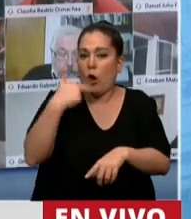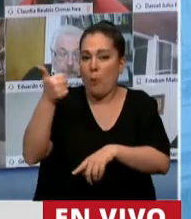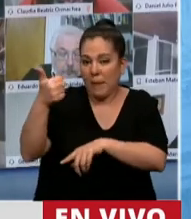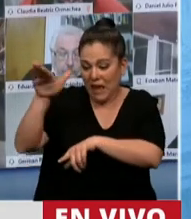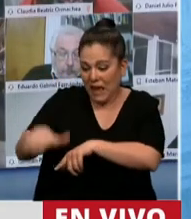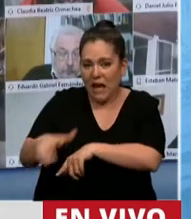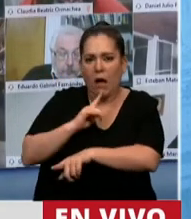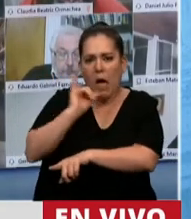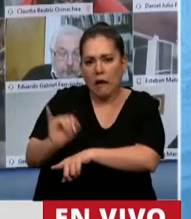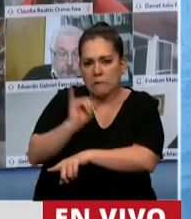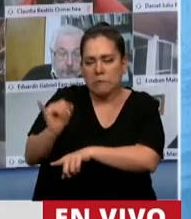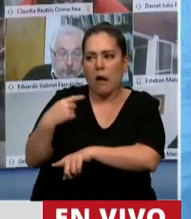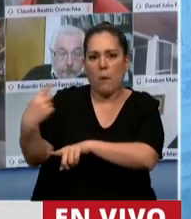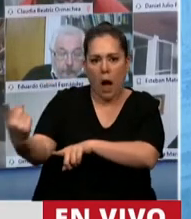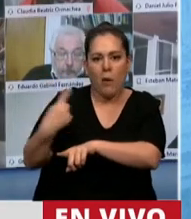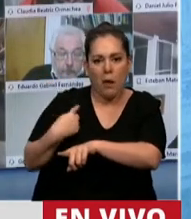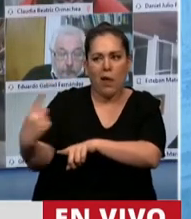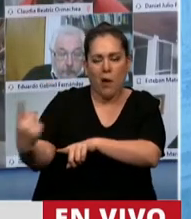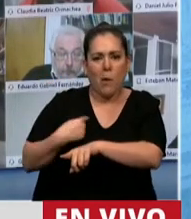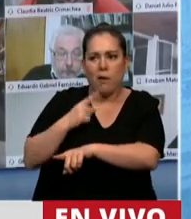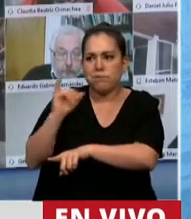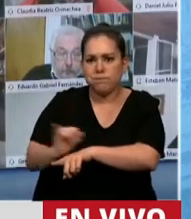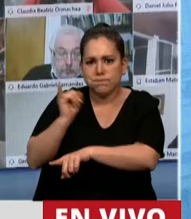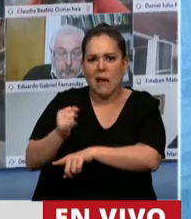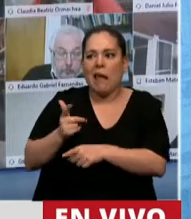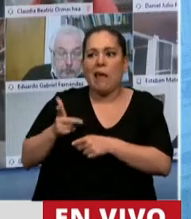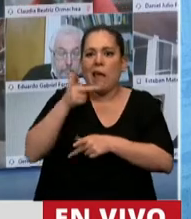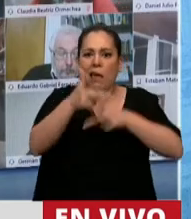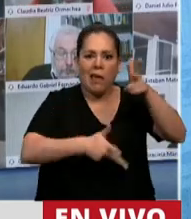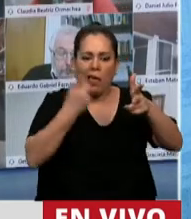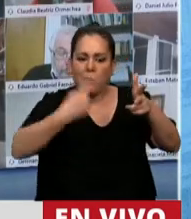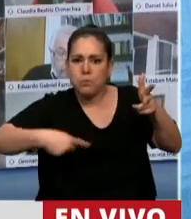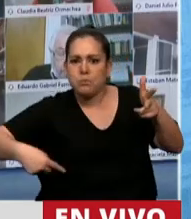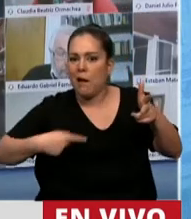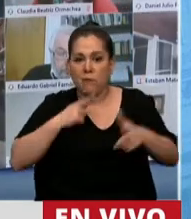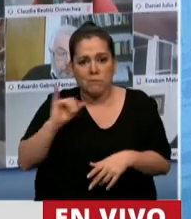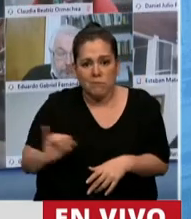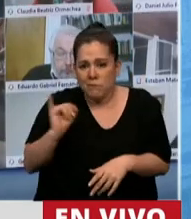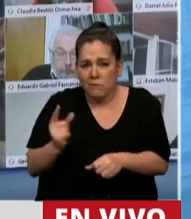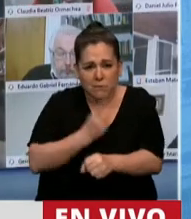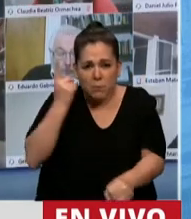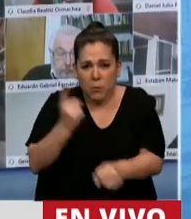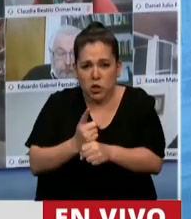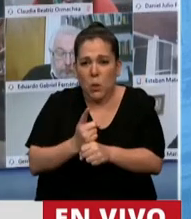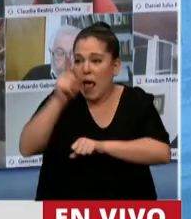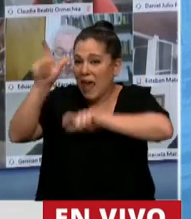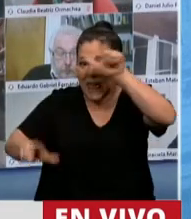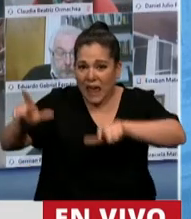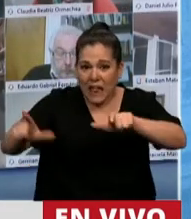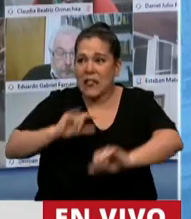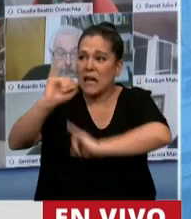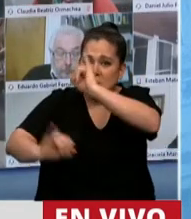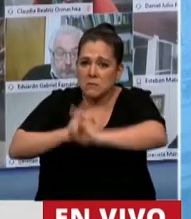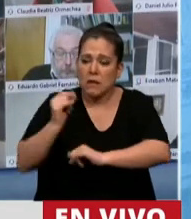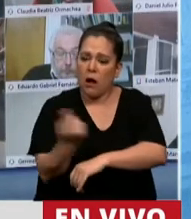y sale de acá y que escucha. ¿Qué es lo que estamos diciendo? Porque no hay forma de explicarle a la gente que hayamos pasado